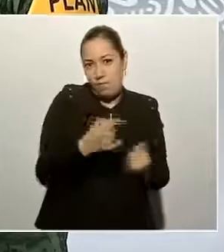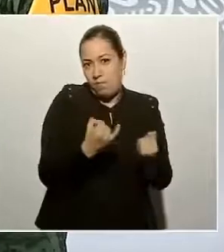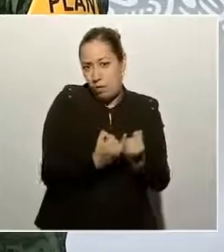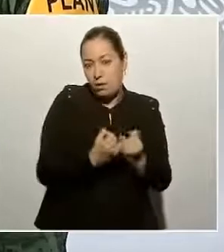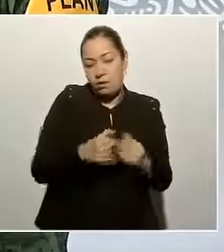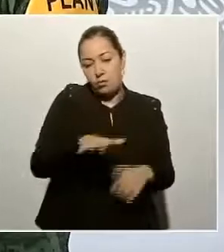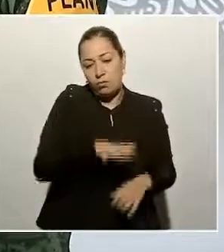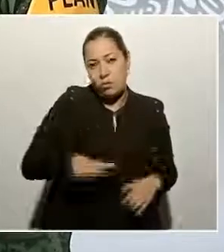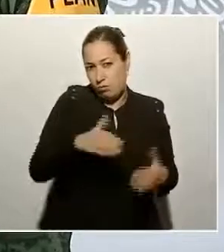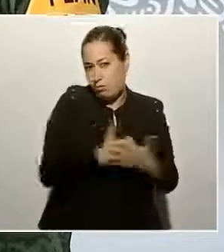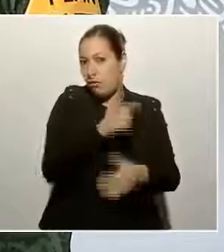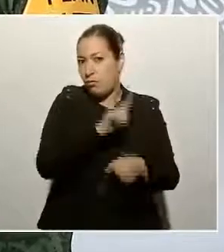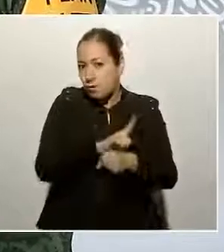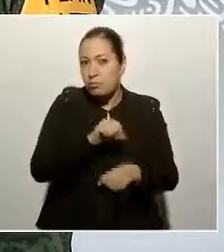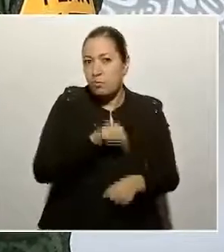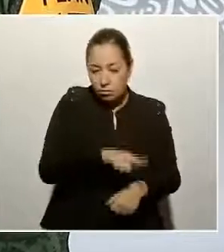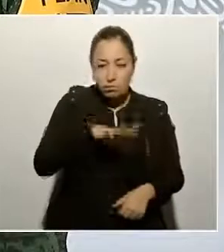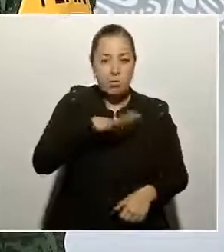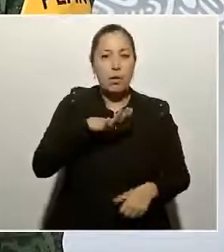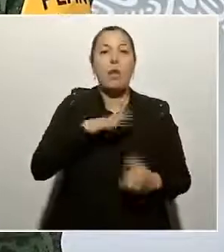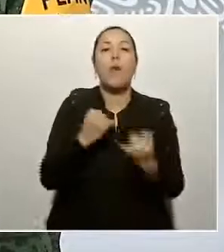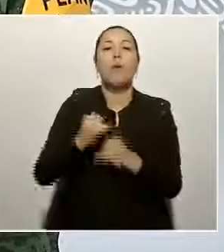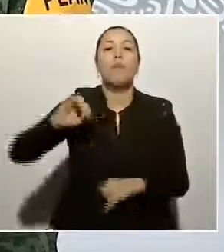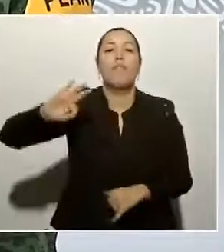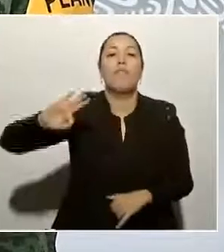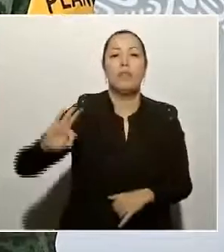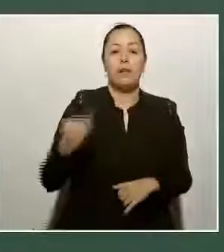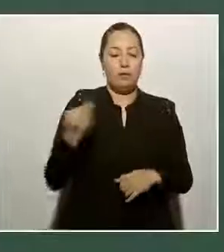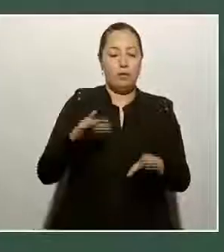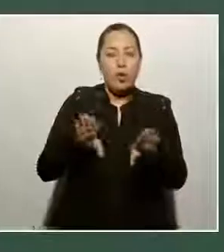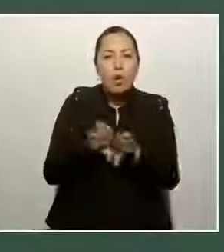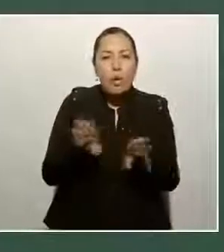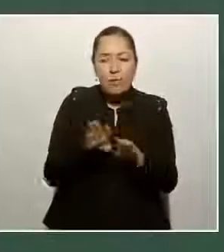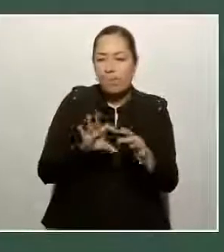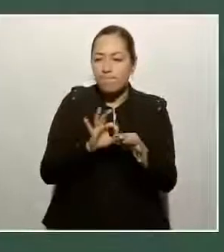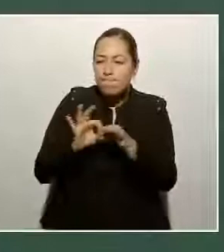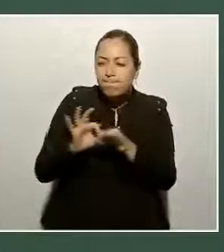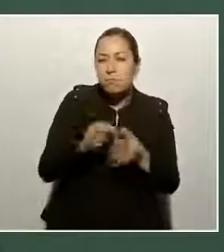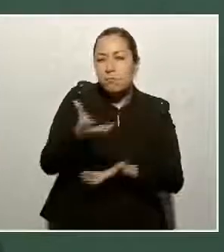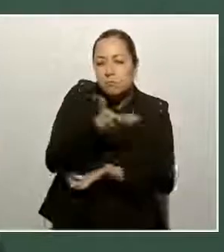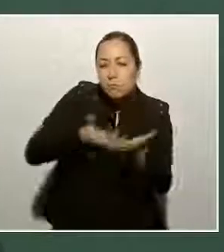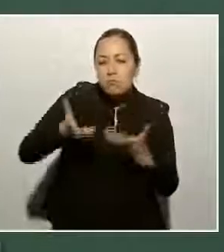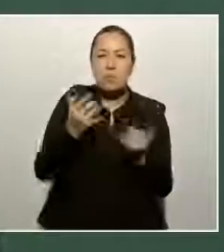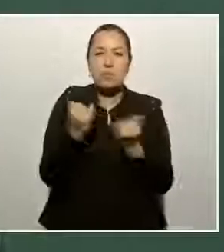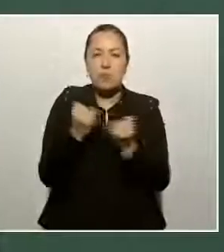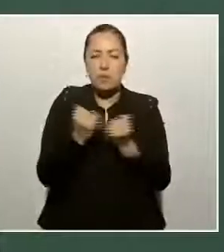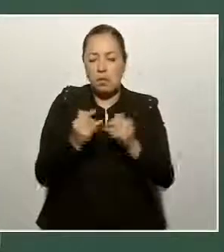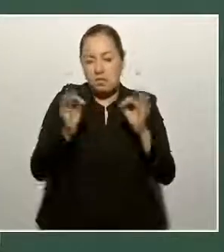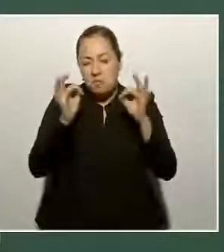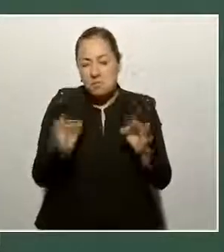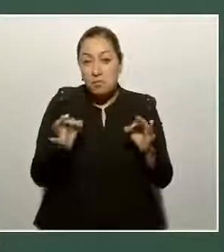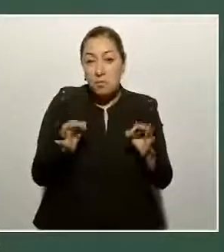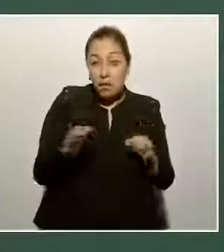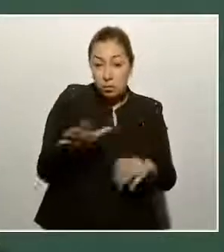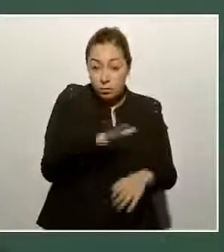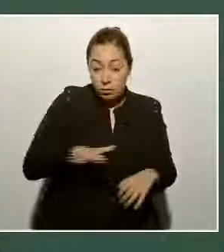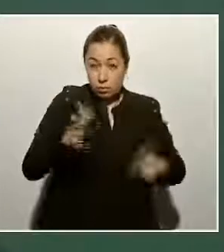contribuir a la generación y preservación de las libertades, el orden público y paz social.